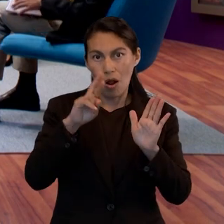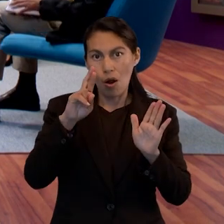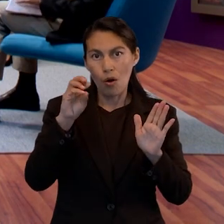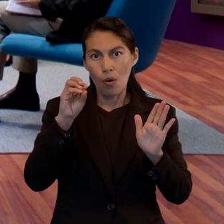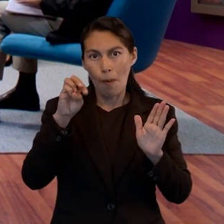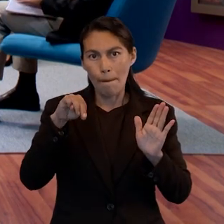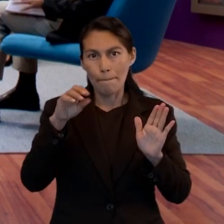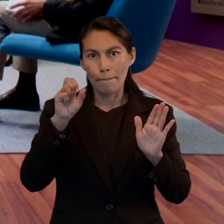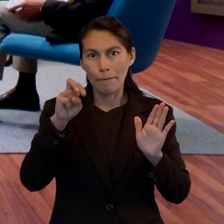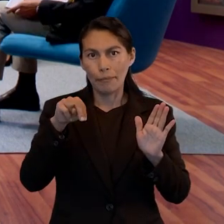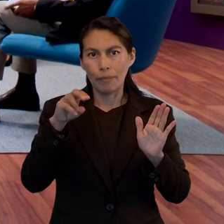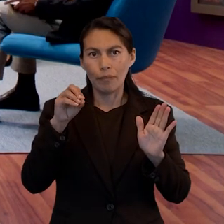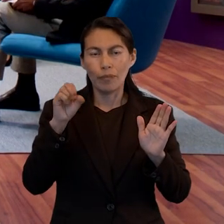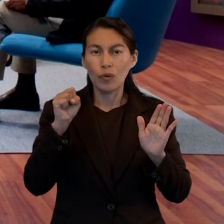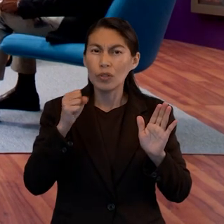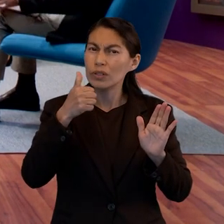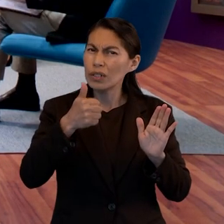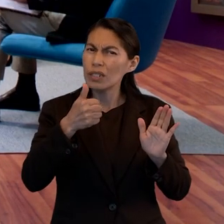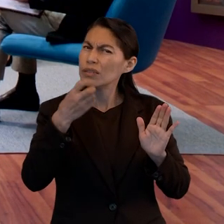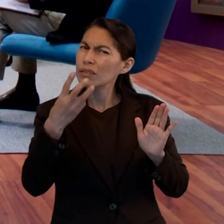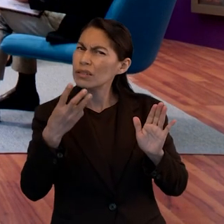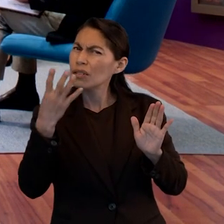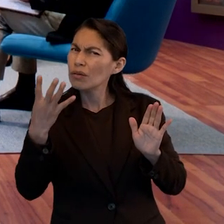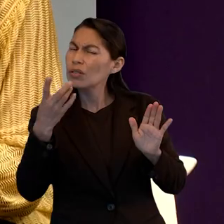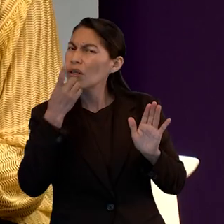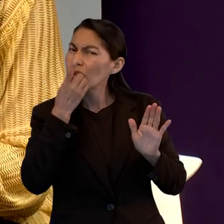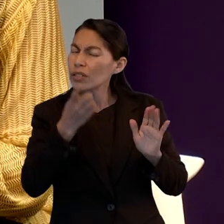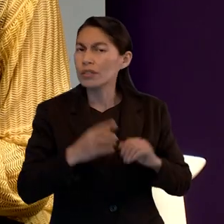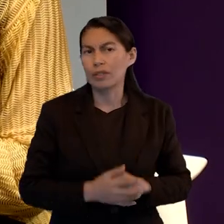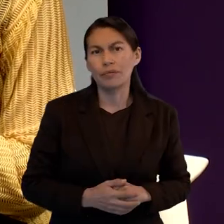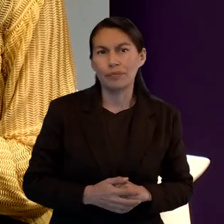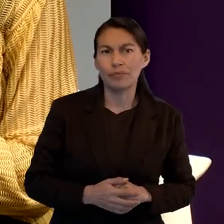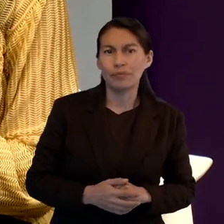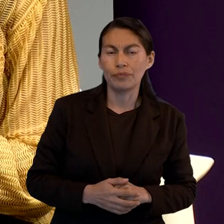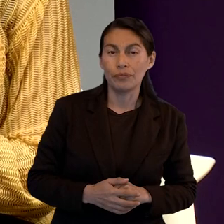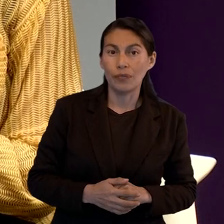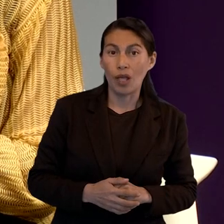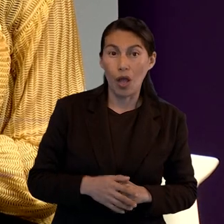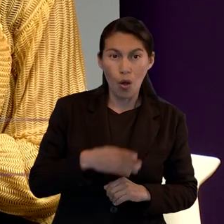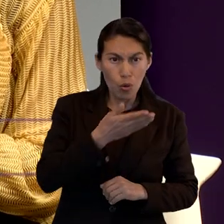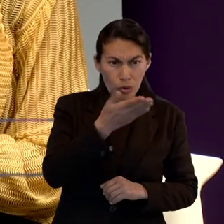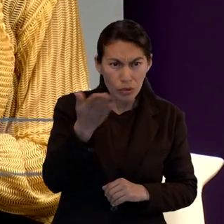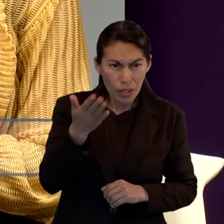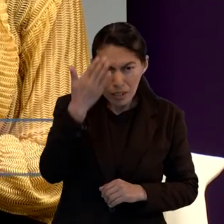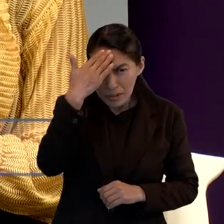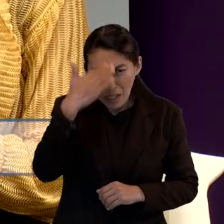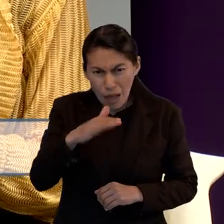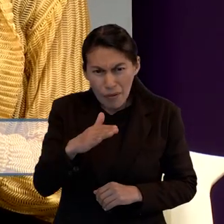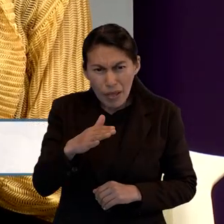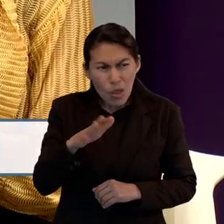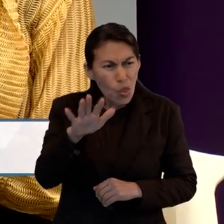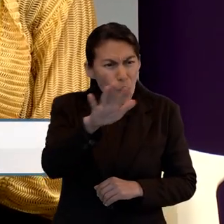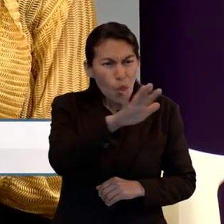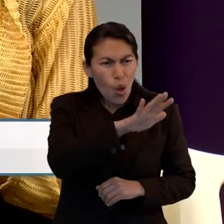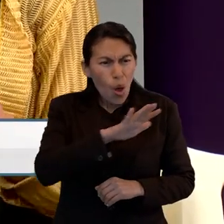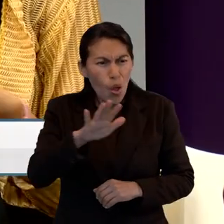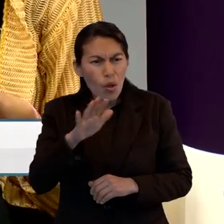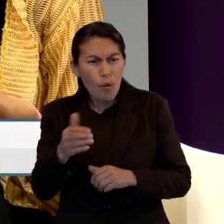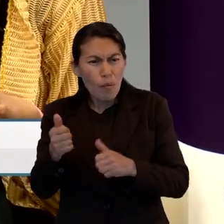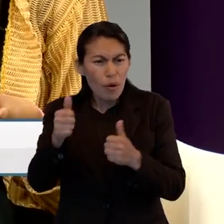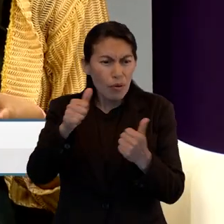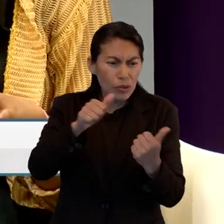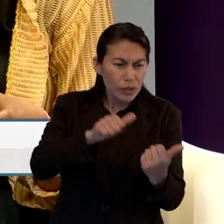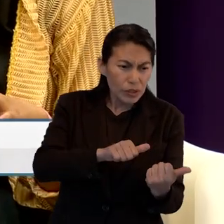3 y 4 para el estudio de este día. Y dice, ¿o no sabéis que todos los que hemos sido bautizados en Cristo Jesús hemos sido